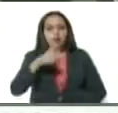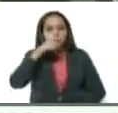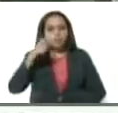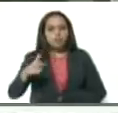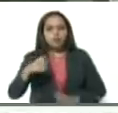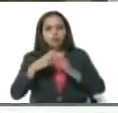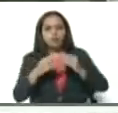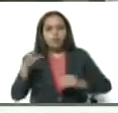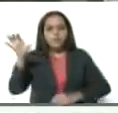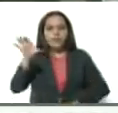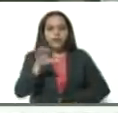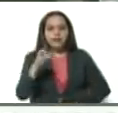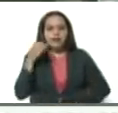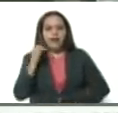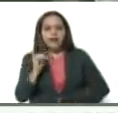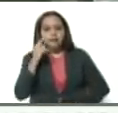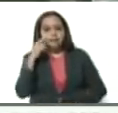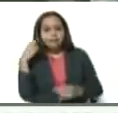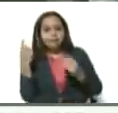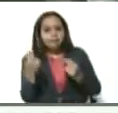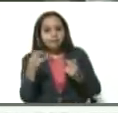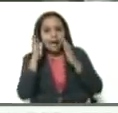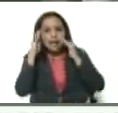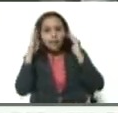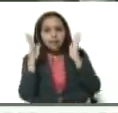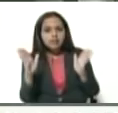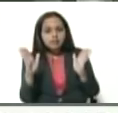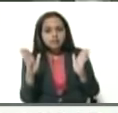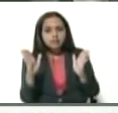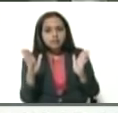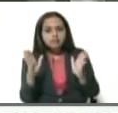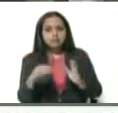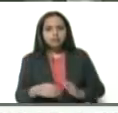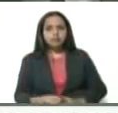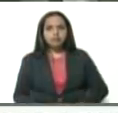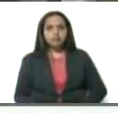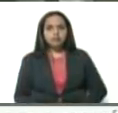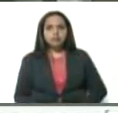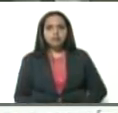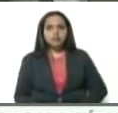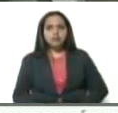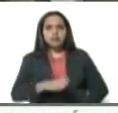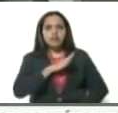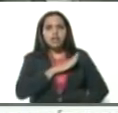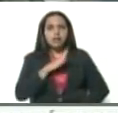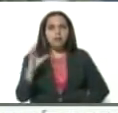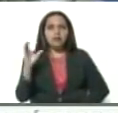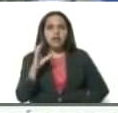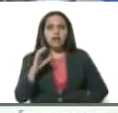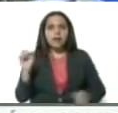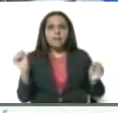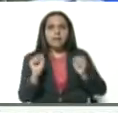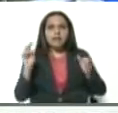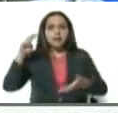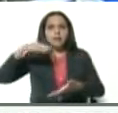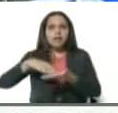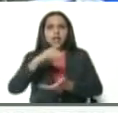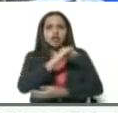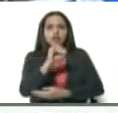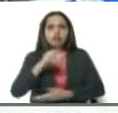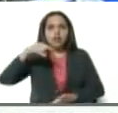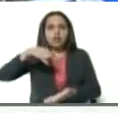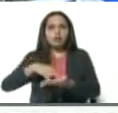todo el país esté mosca, mosca y pendiente. Tenemos casos en Caracas, Mérida, Miranda, Zulia,